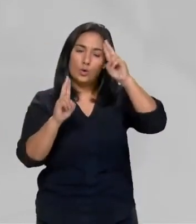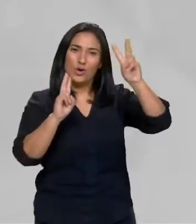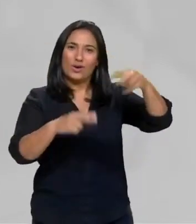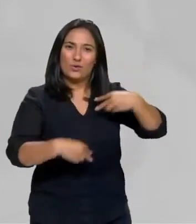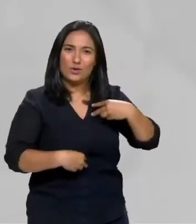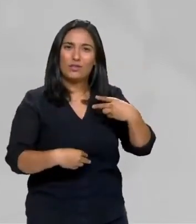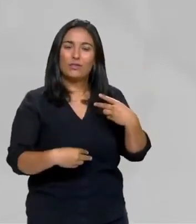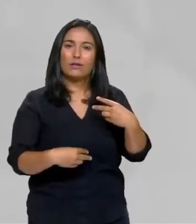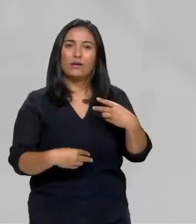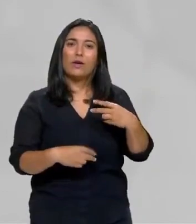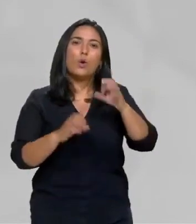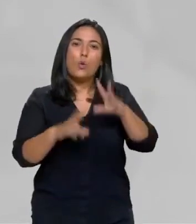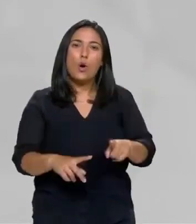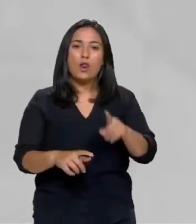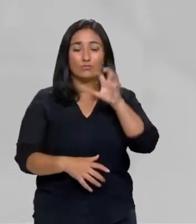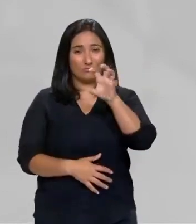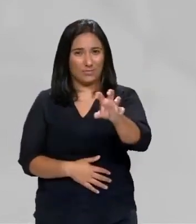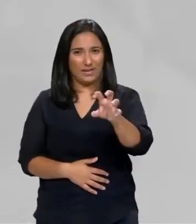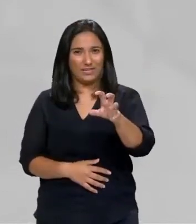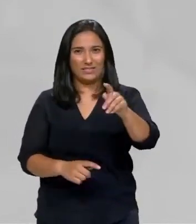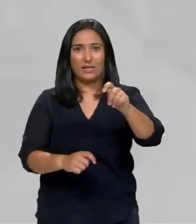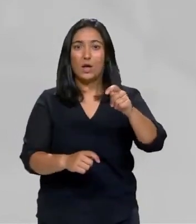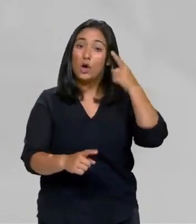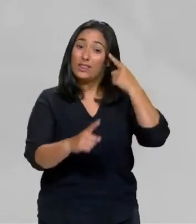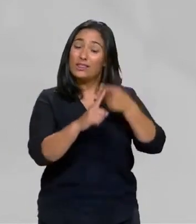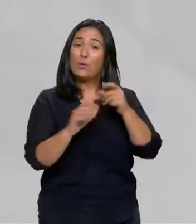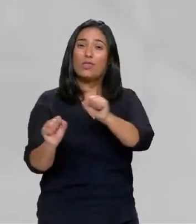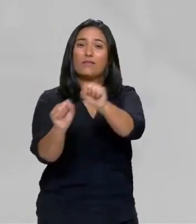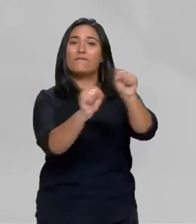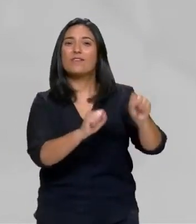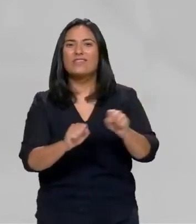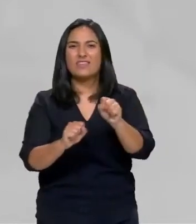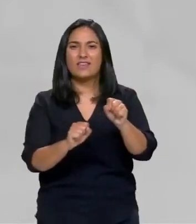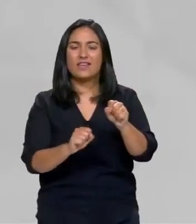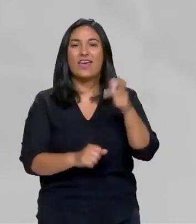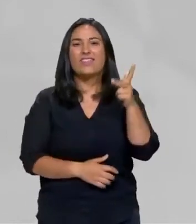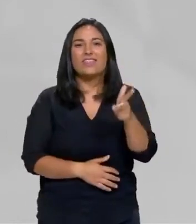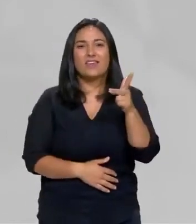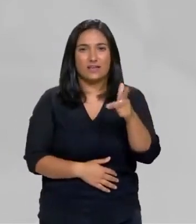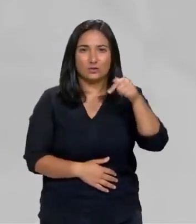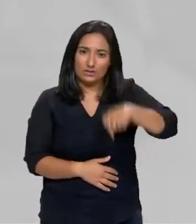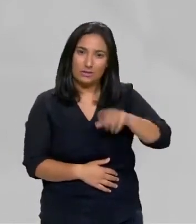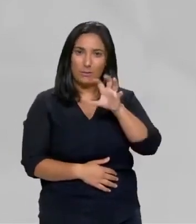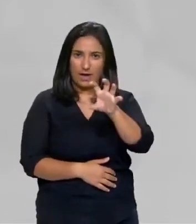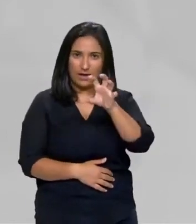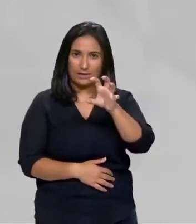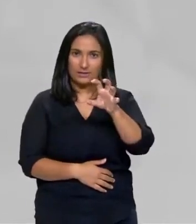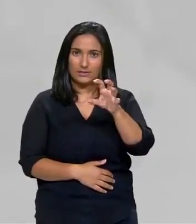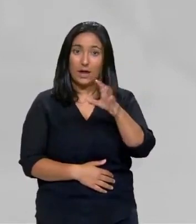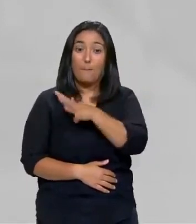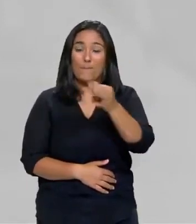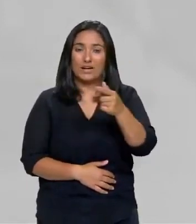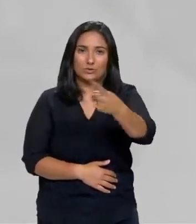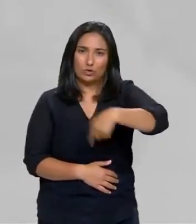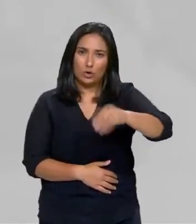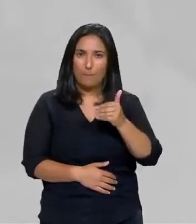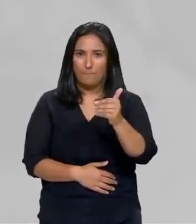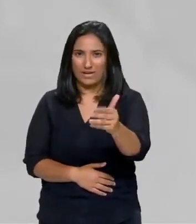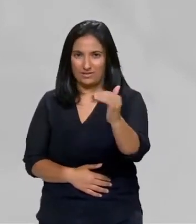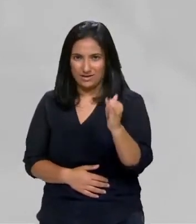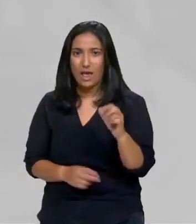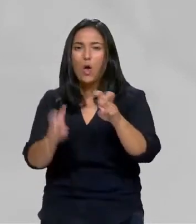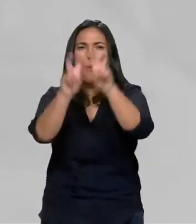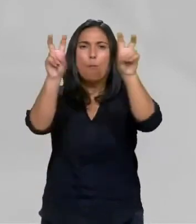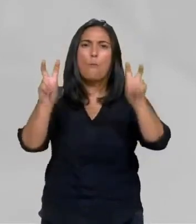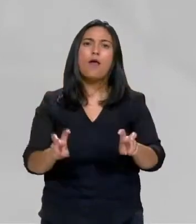ferramentas para proteger a sociedade galega e para defender os dereitos deste país e que teñamos futuro. Un novo marco